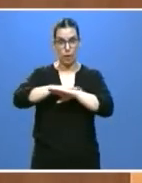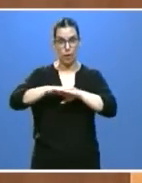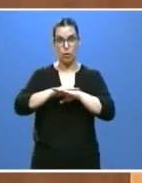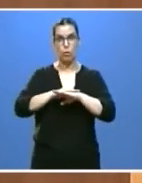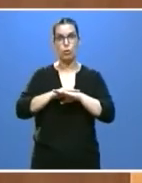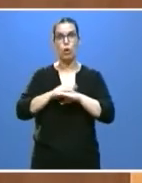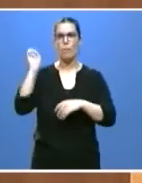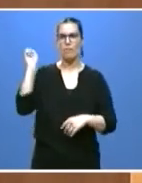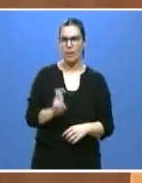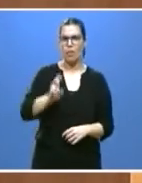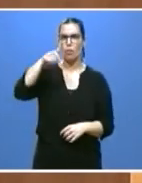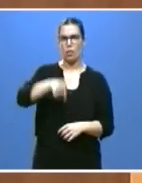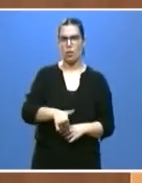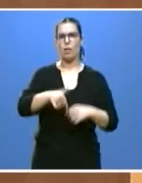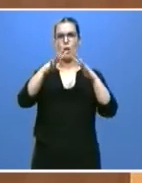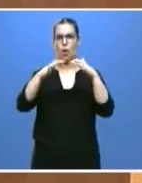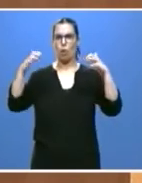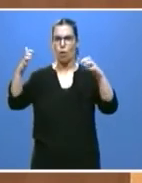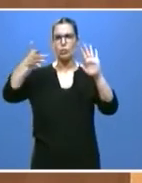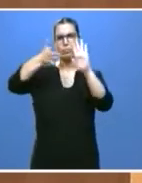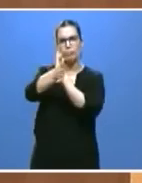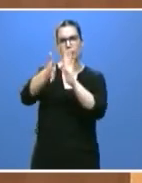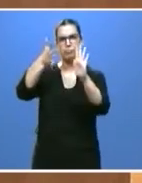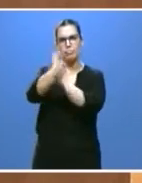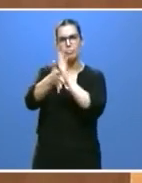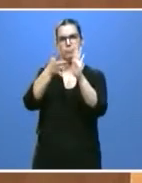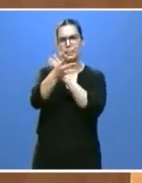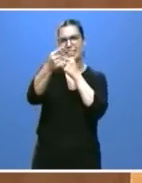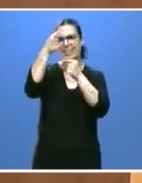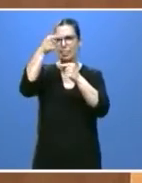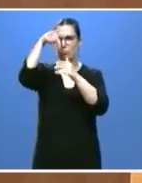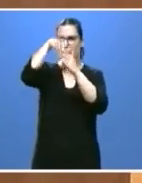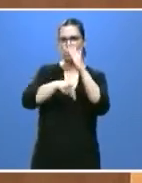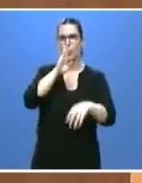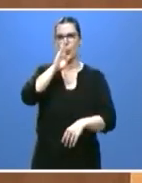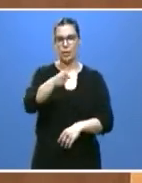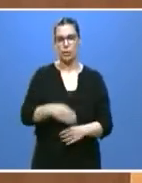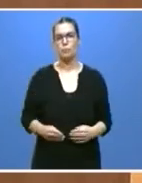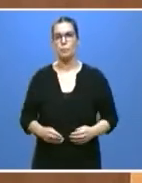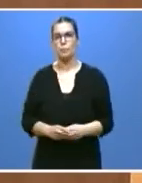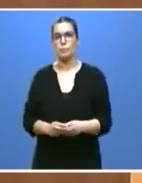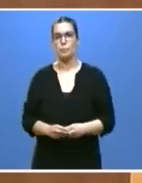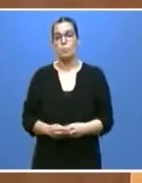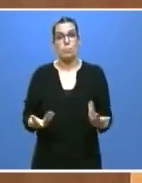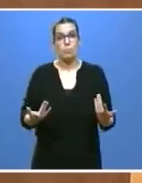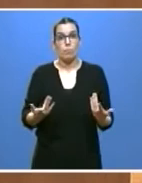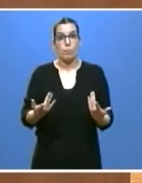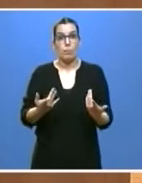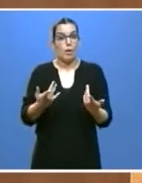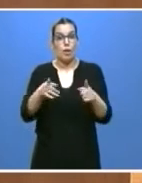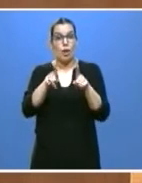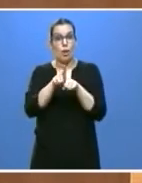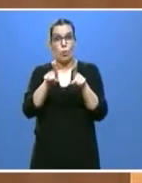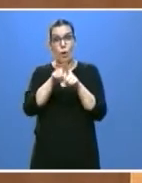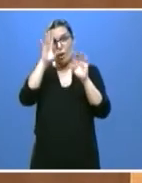ante esta Cámara para aportar una información detallada y directa, como debe realizarse en un régimen